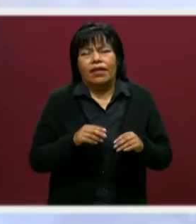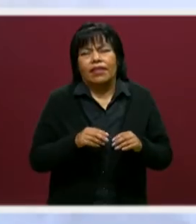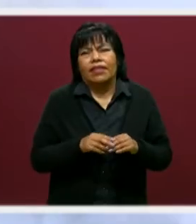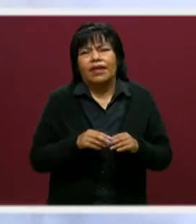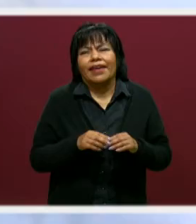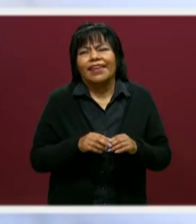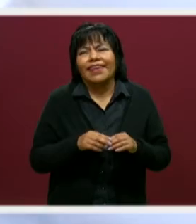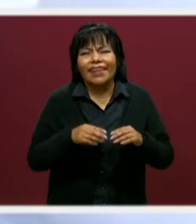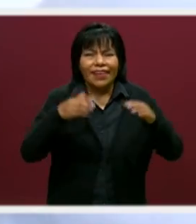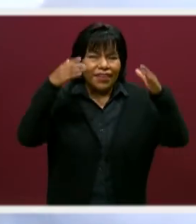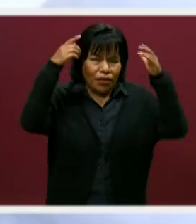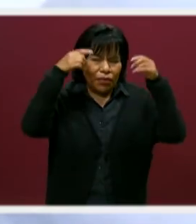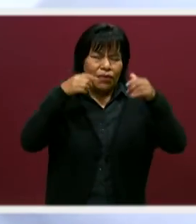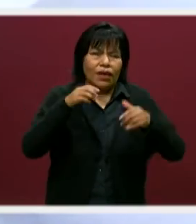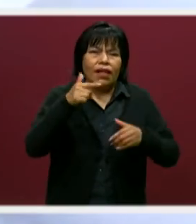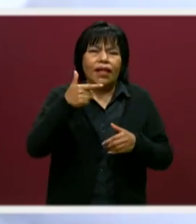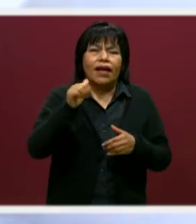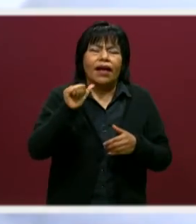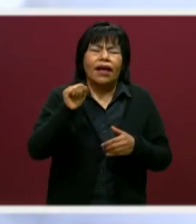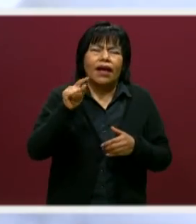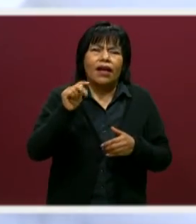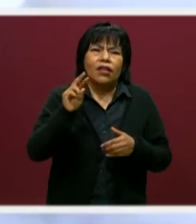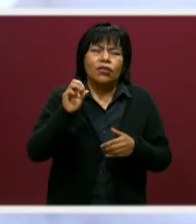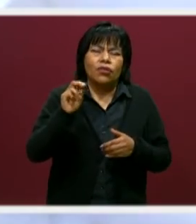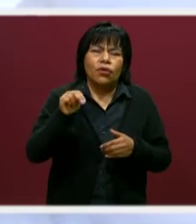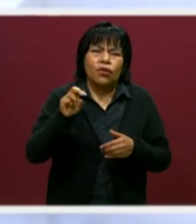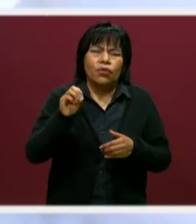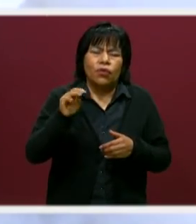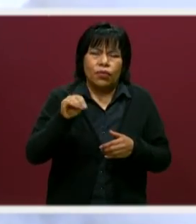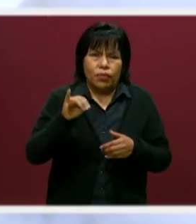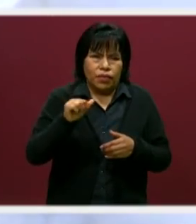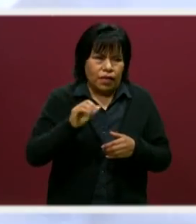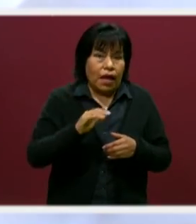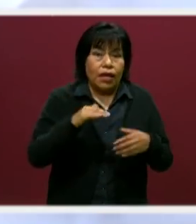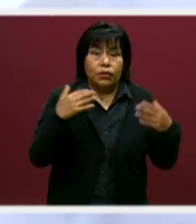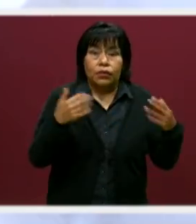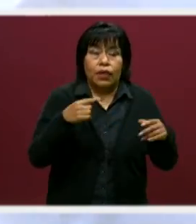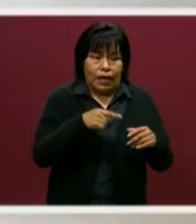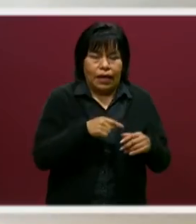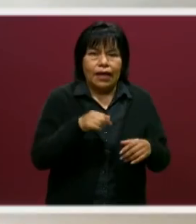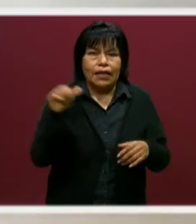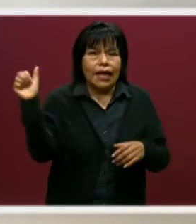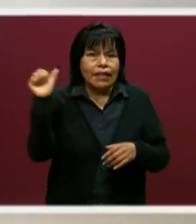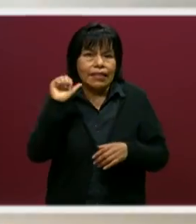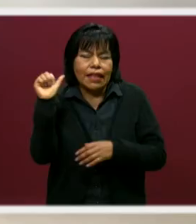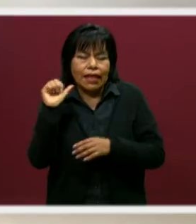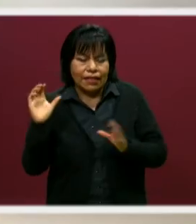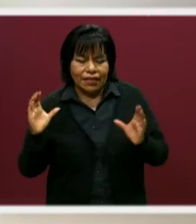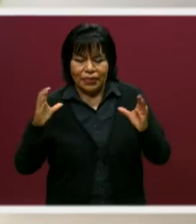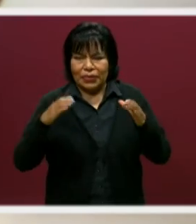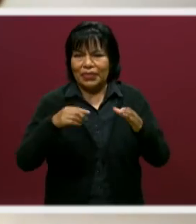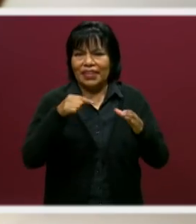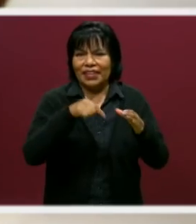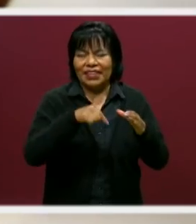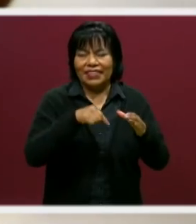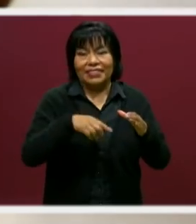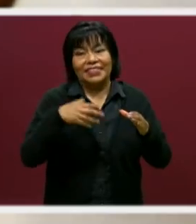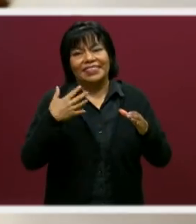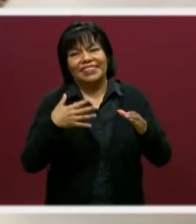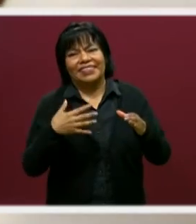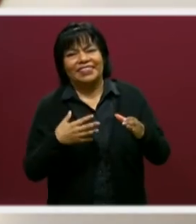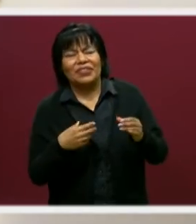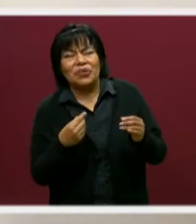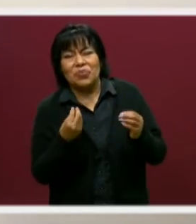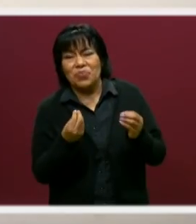gastronomía, ¿no? En donde, pues los chicos también, el área de Atlixco es un área, pues muy rica en este tipo